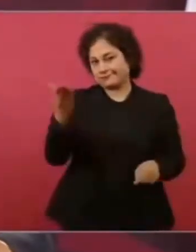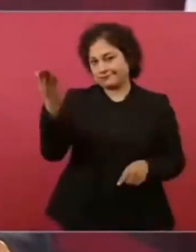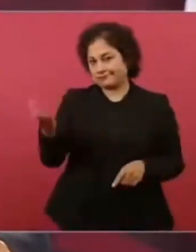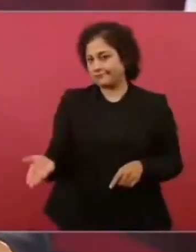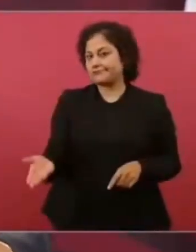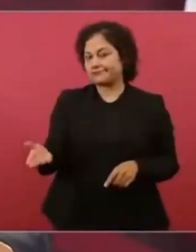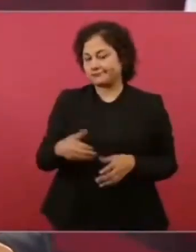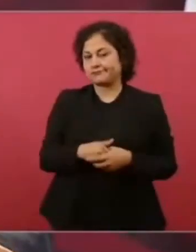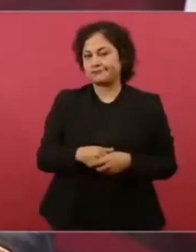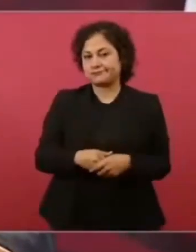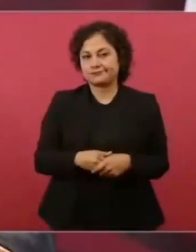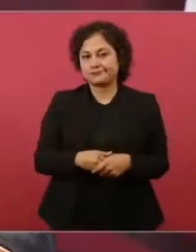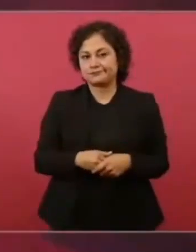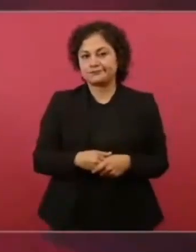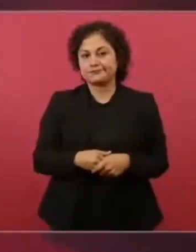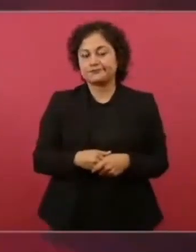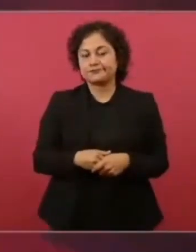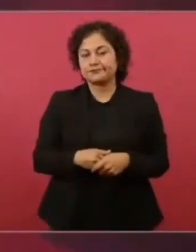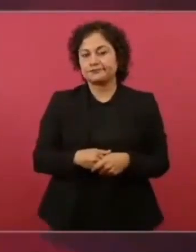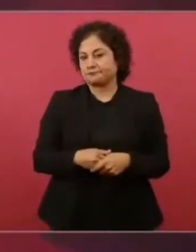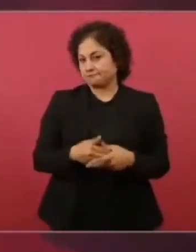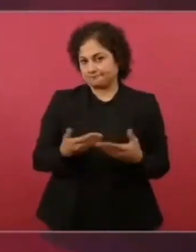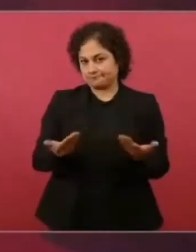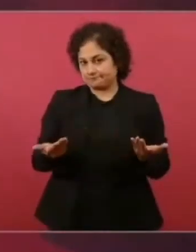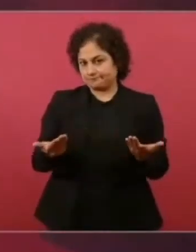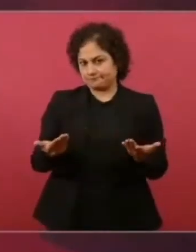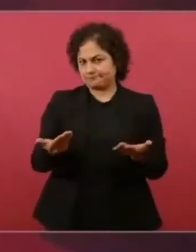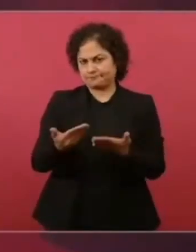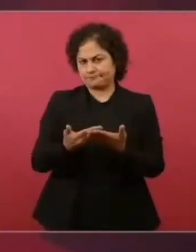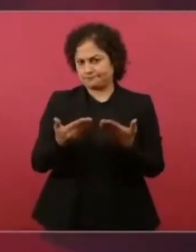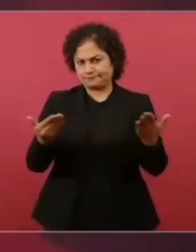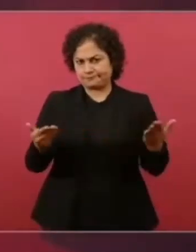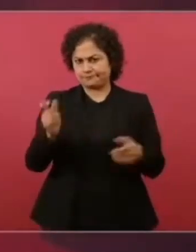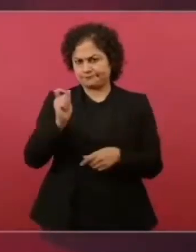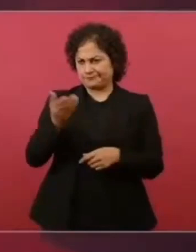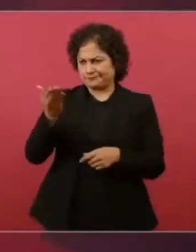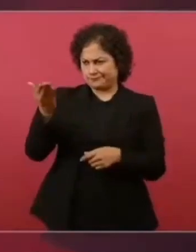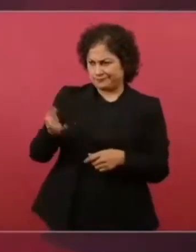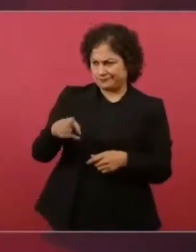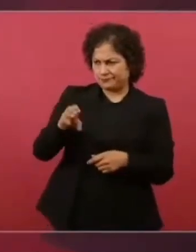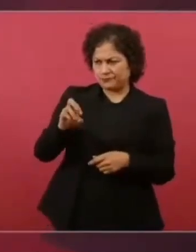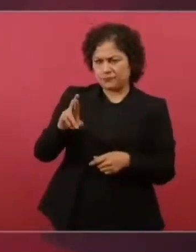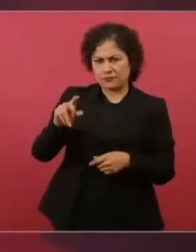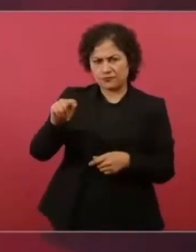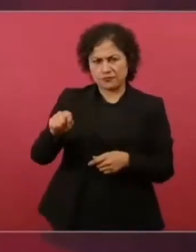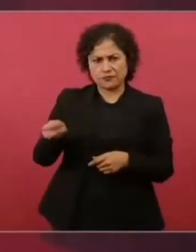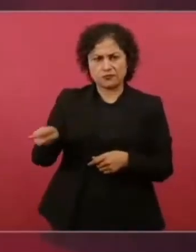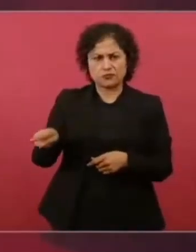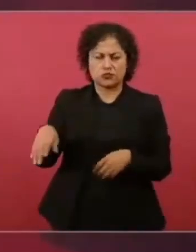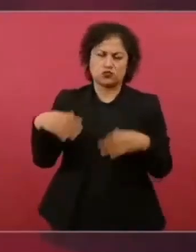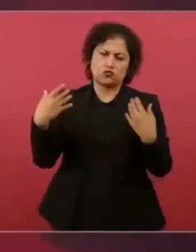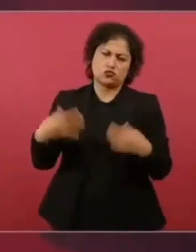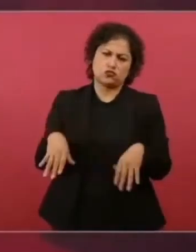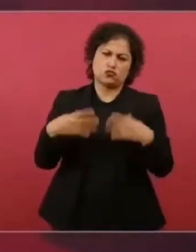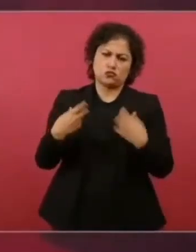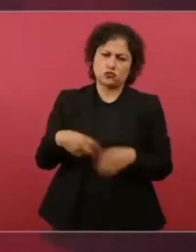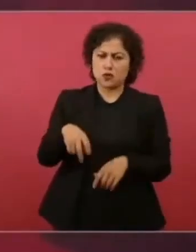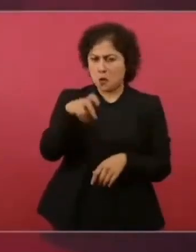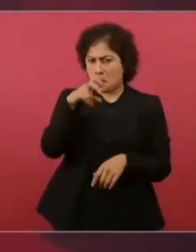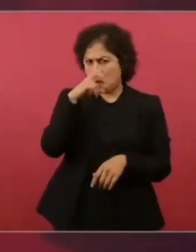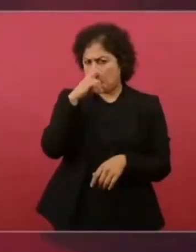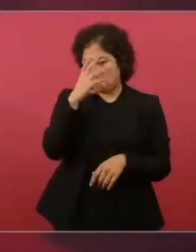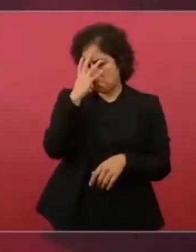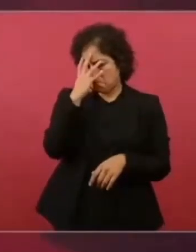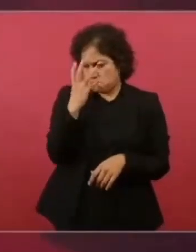mandamás ahora no no ahora es recto